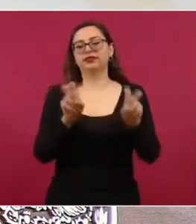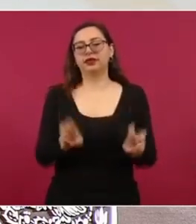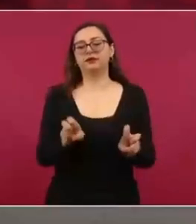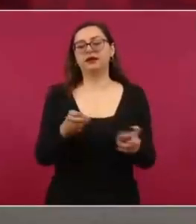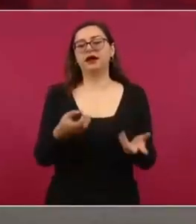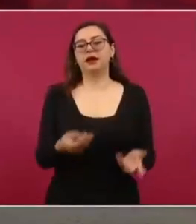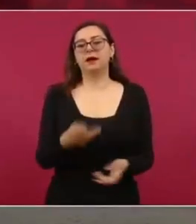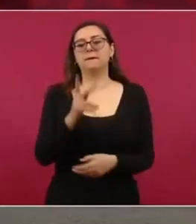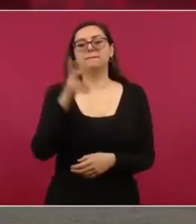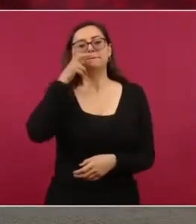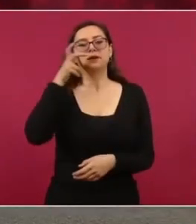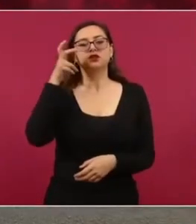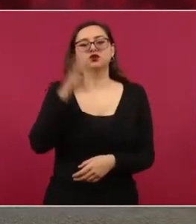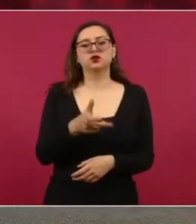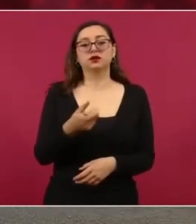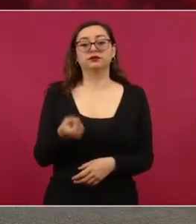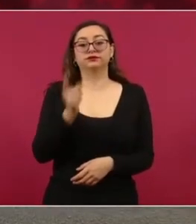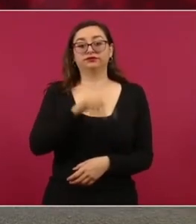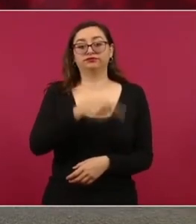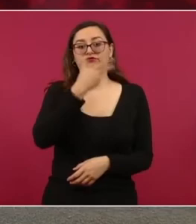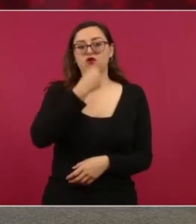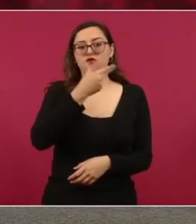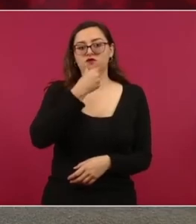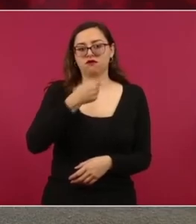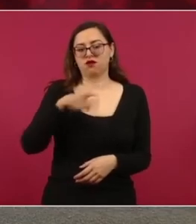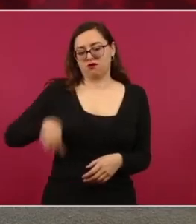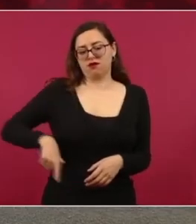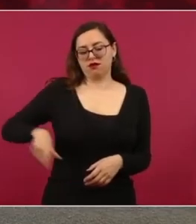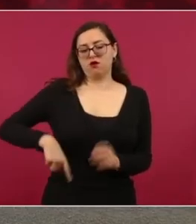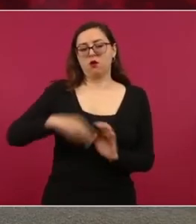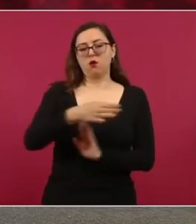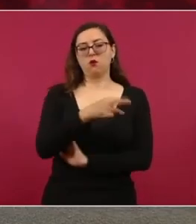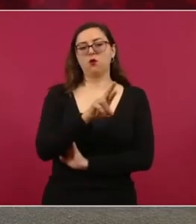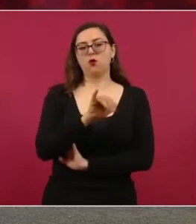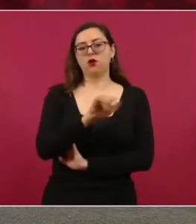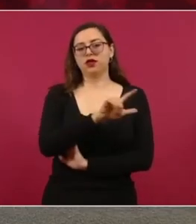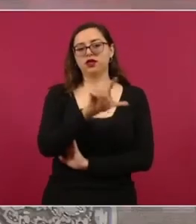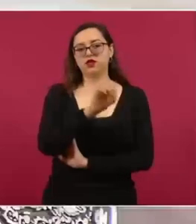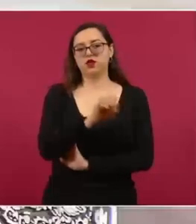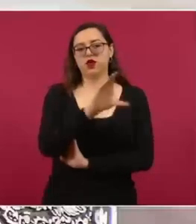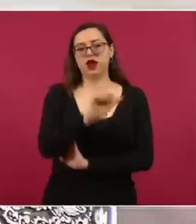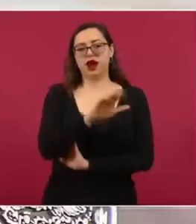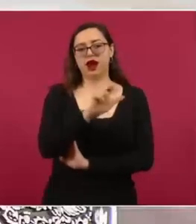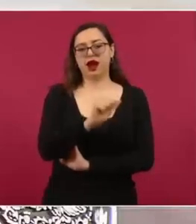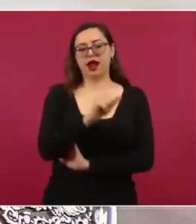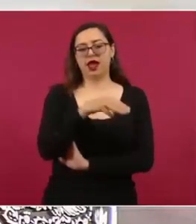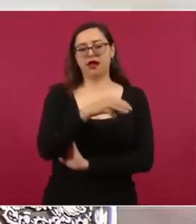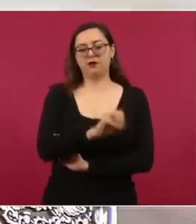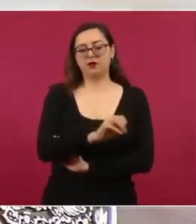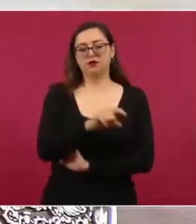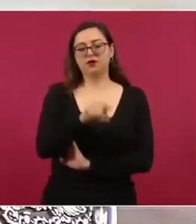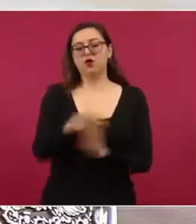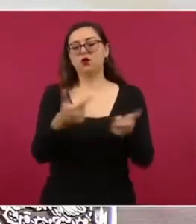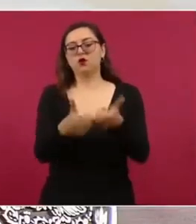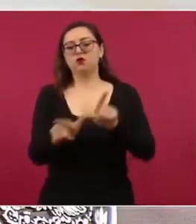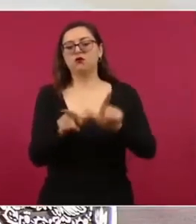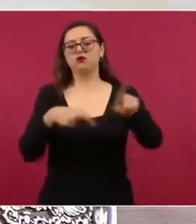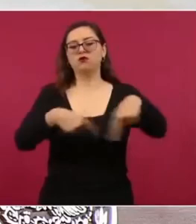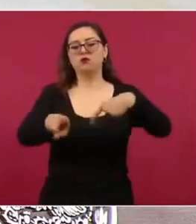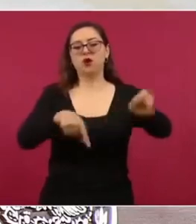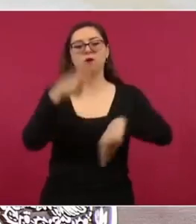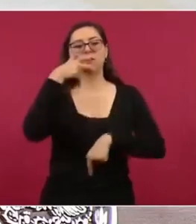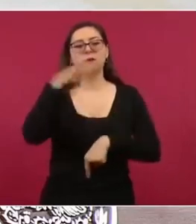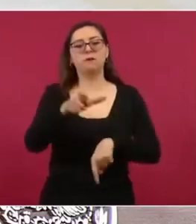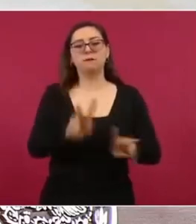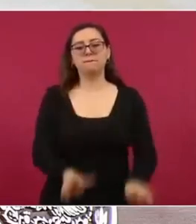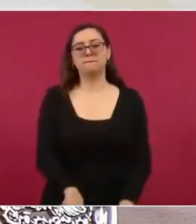Karam le vende a Jesús Martínez el equipo del Pachuca en cerca de